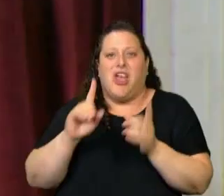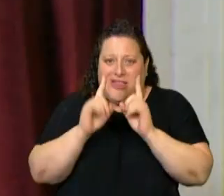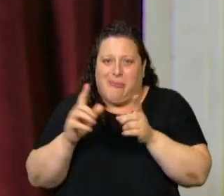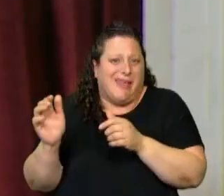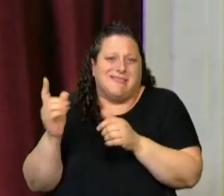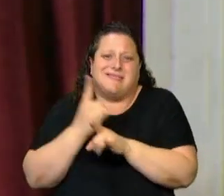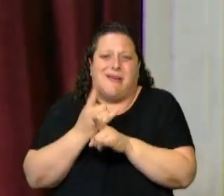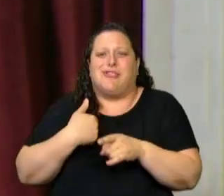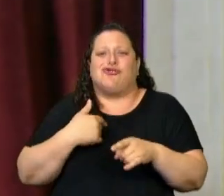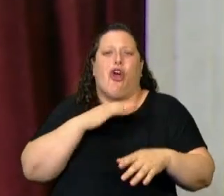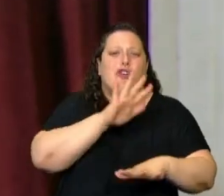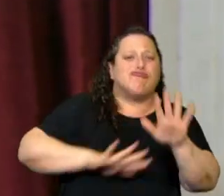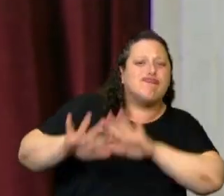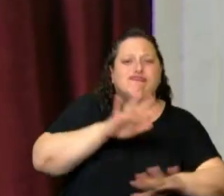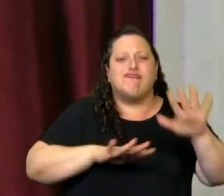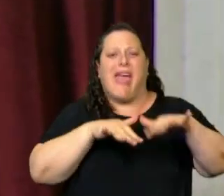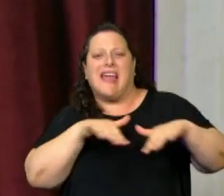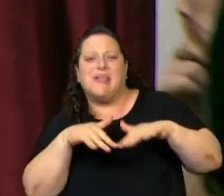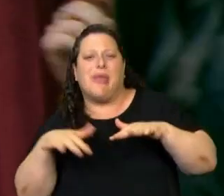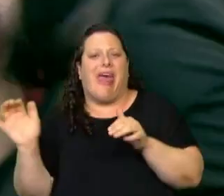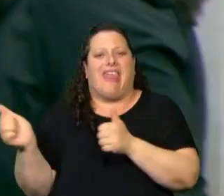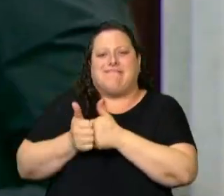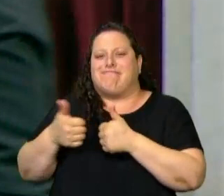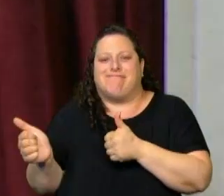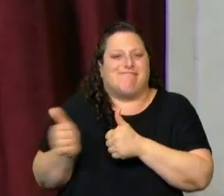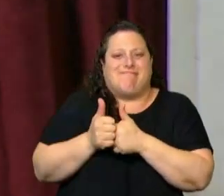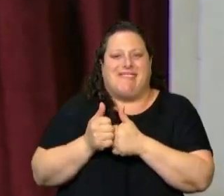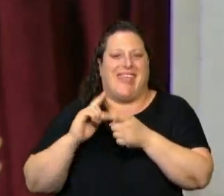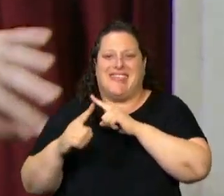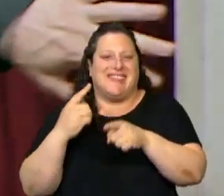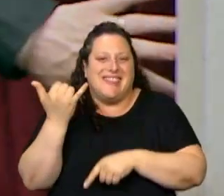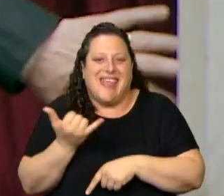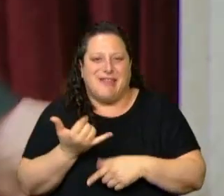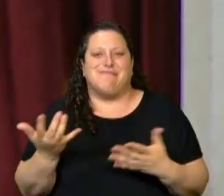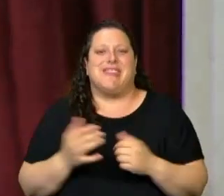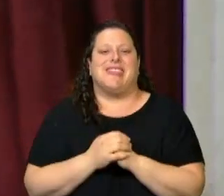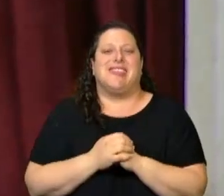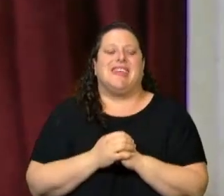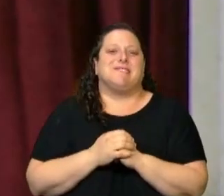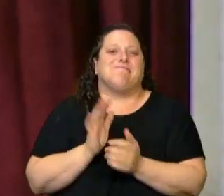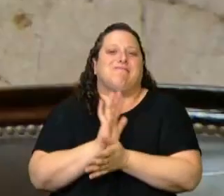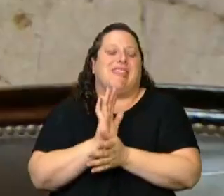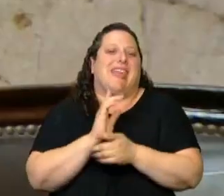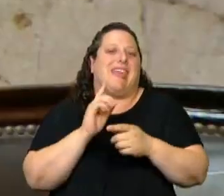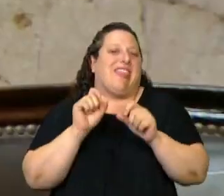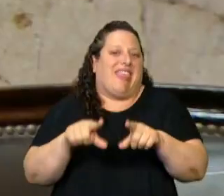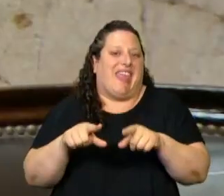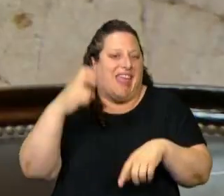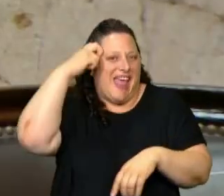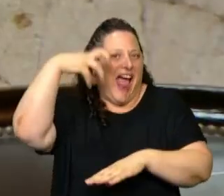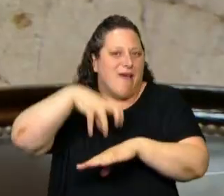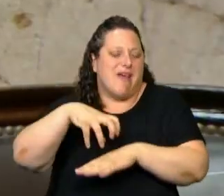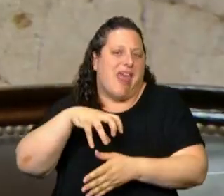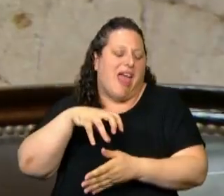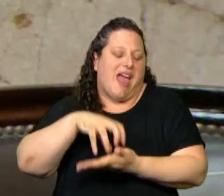organizo desde el despacho, en cada una de las actividades siempre tenemos a nuestros intérpretes de la Cámara de Diputados porque considero que es